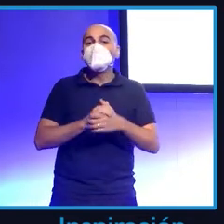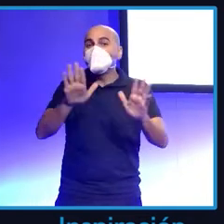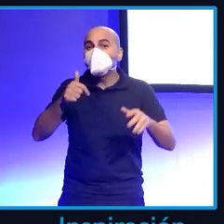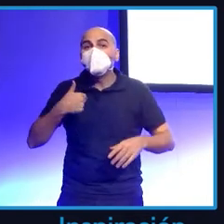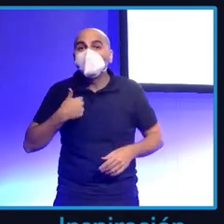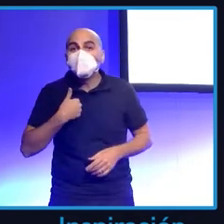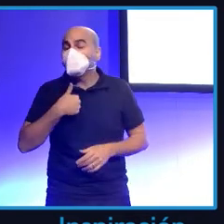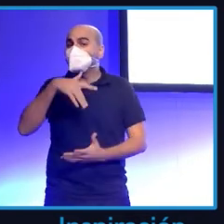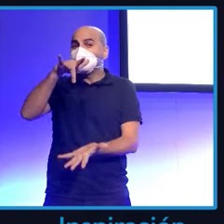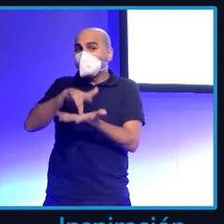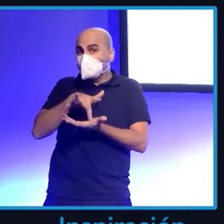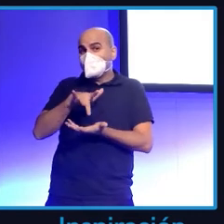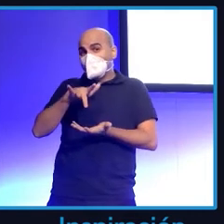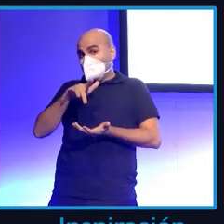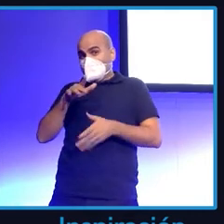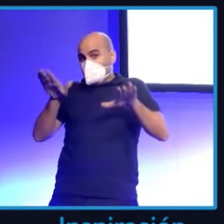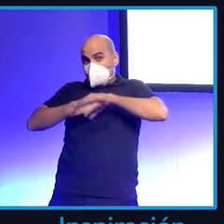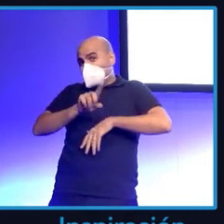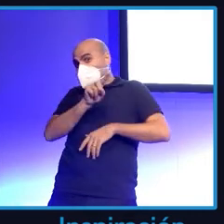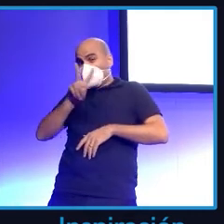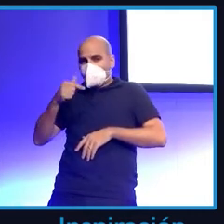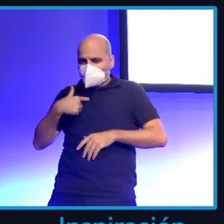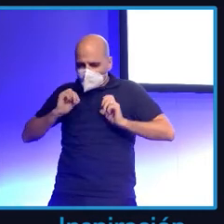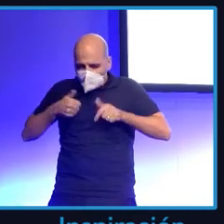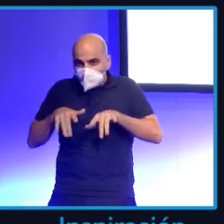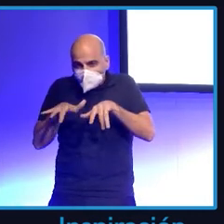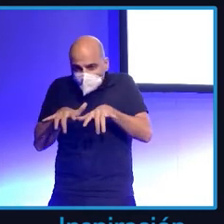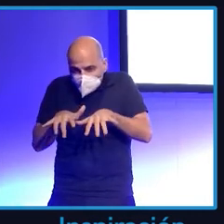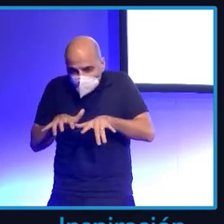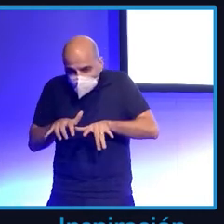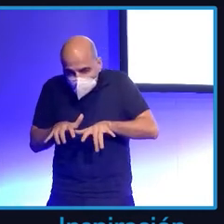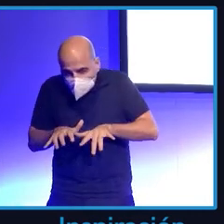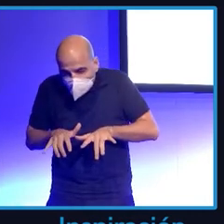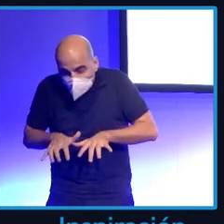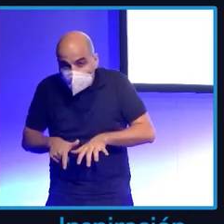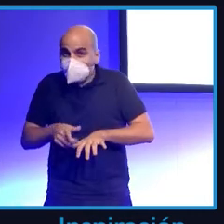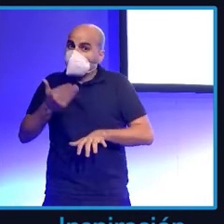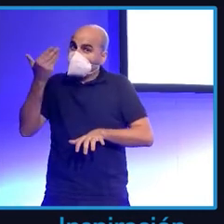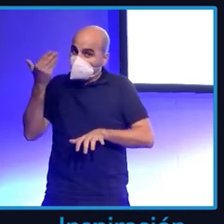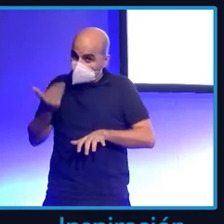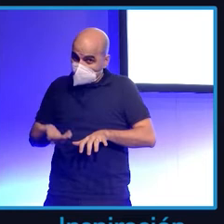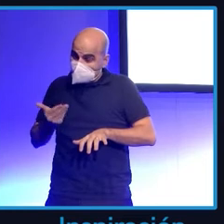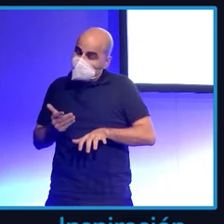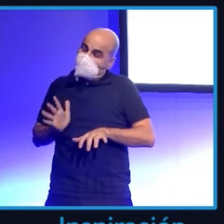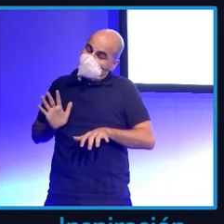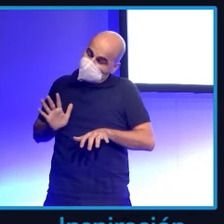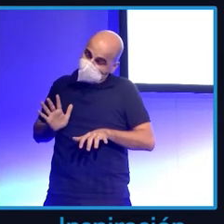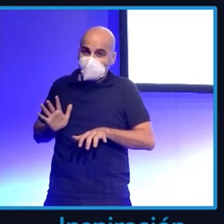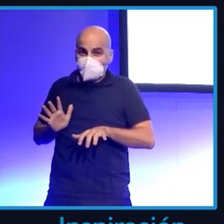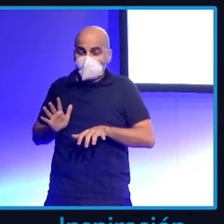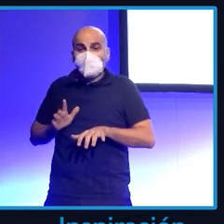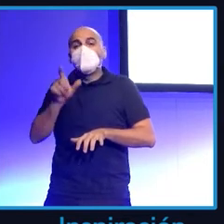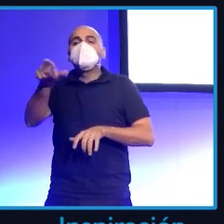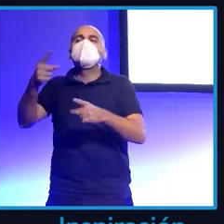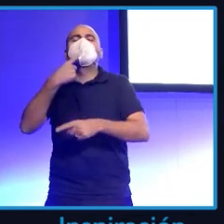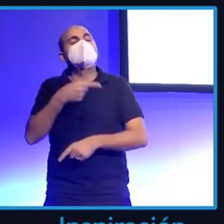a las 12 abría el portátil y empezaba a escribir el blog y esas cosas. Es decir, que esto es importante. Pero aún podía ser peor, porque más allá de llamarme la bloguera,